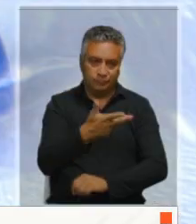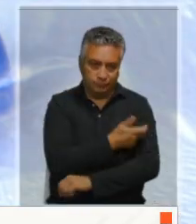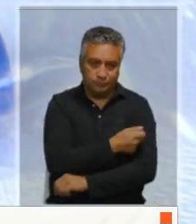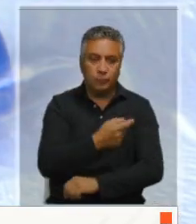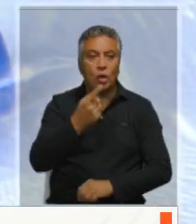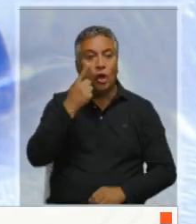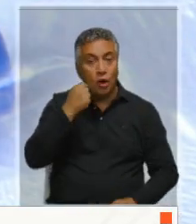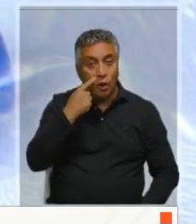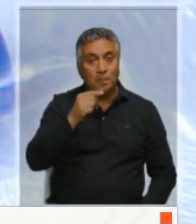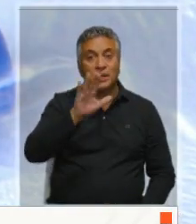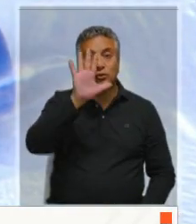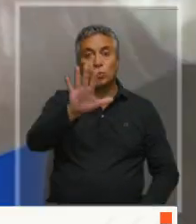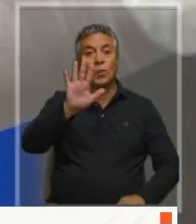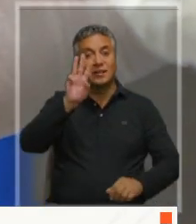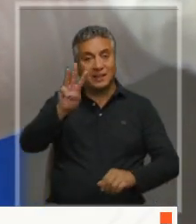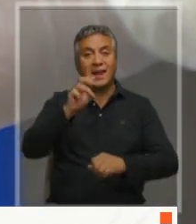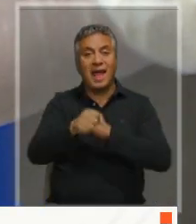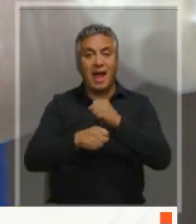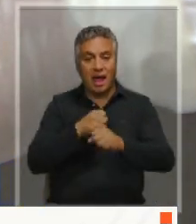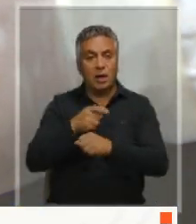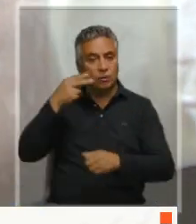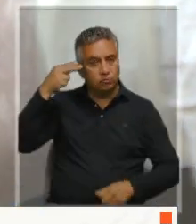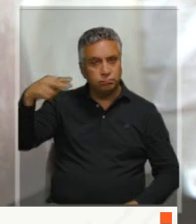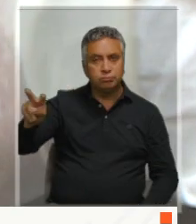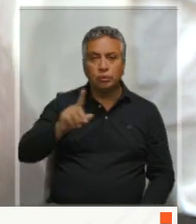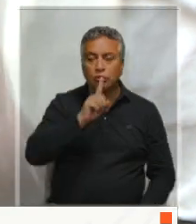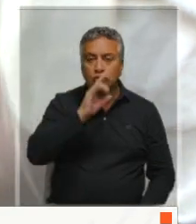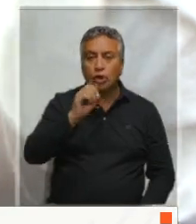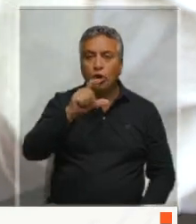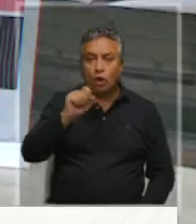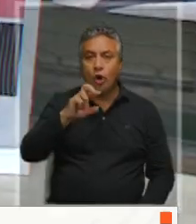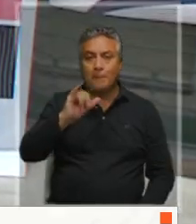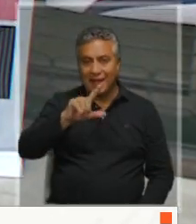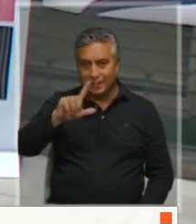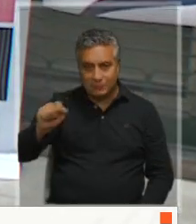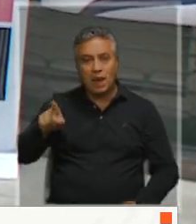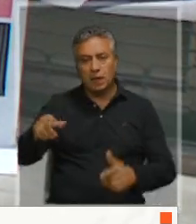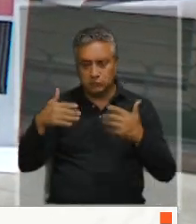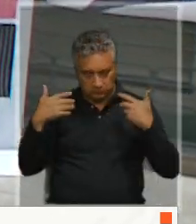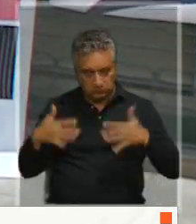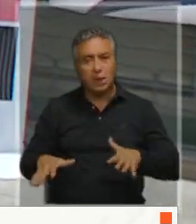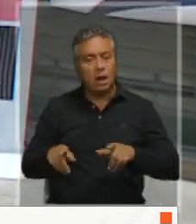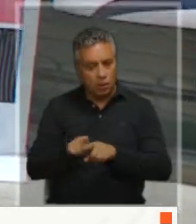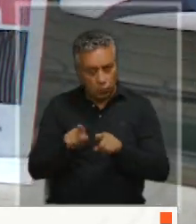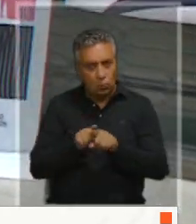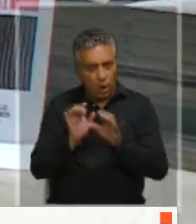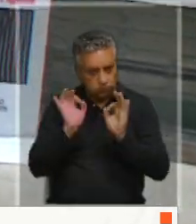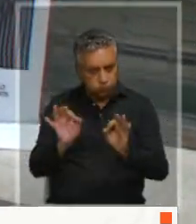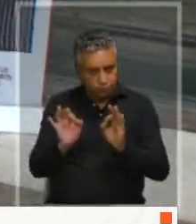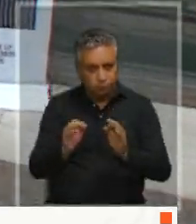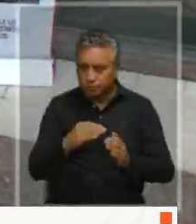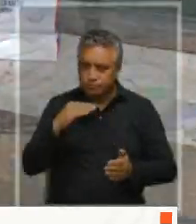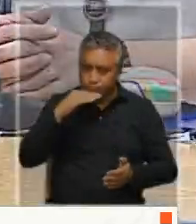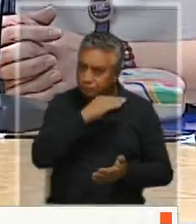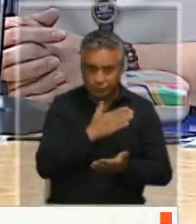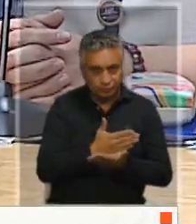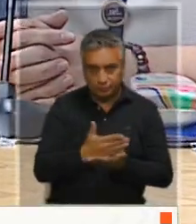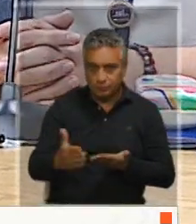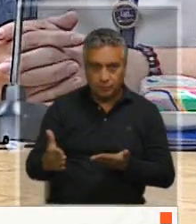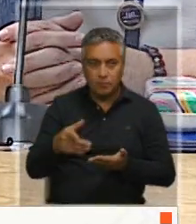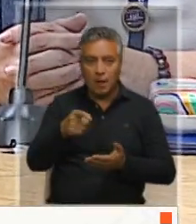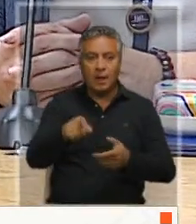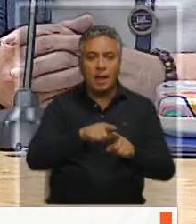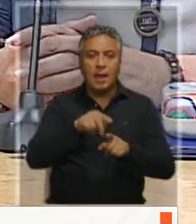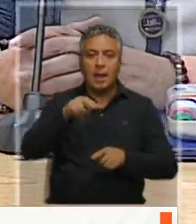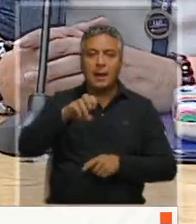años, de tocopilla, con síntomas de una influenza grave, activó de inmediato el protocolo. Todos los casos de neumonía grave se los